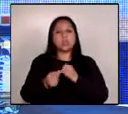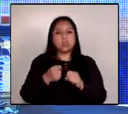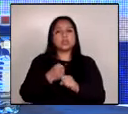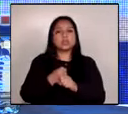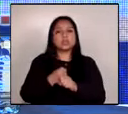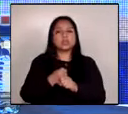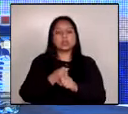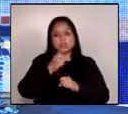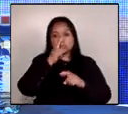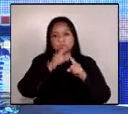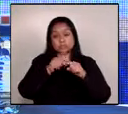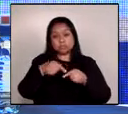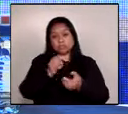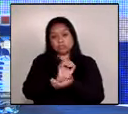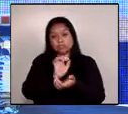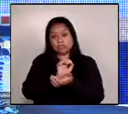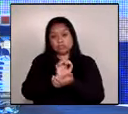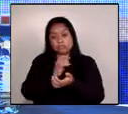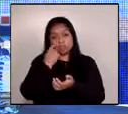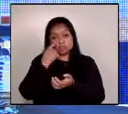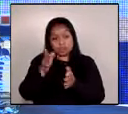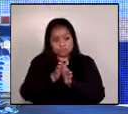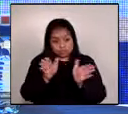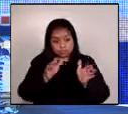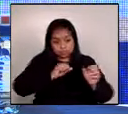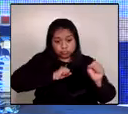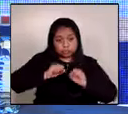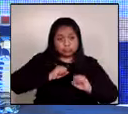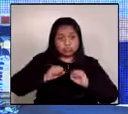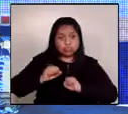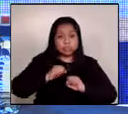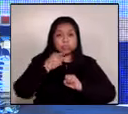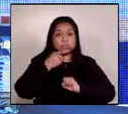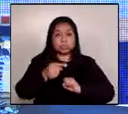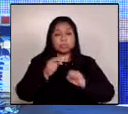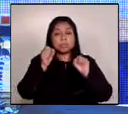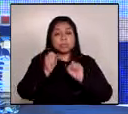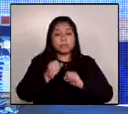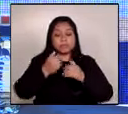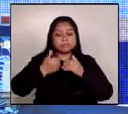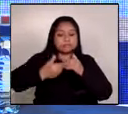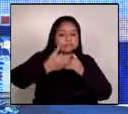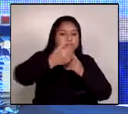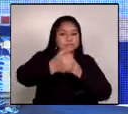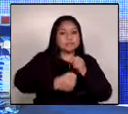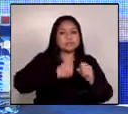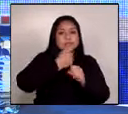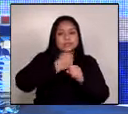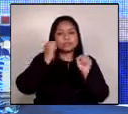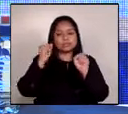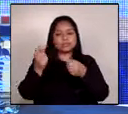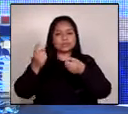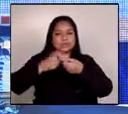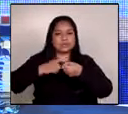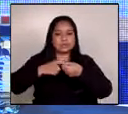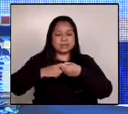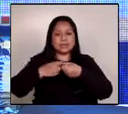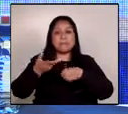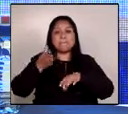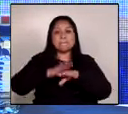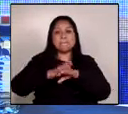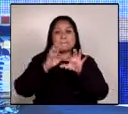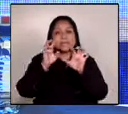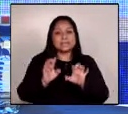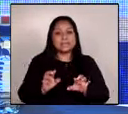esperamos que esto abra la posibilidad que en los siguientes años participen más actores de la sociedad